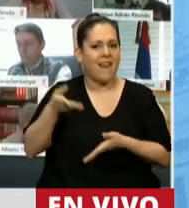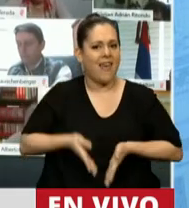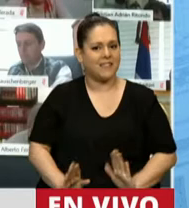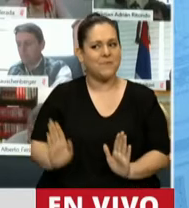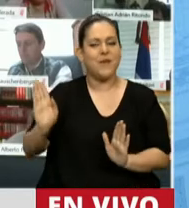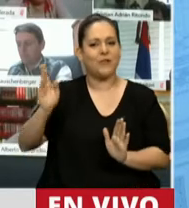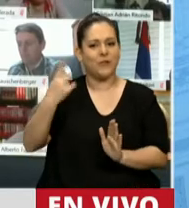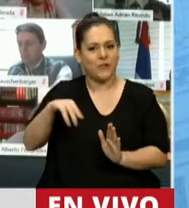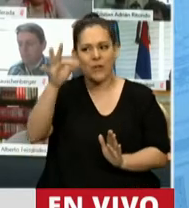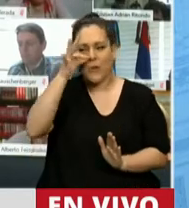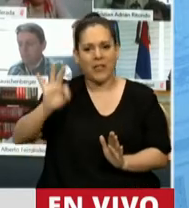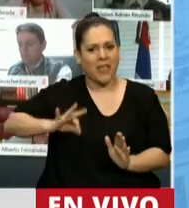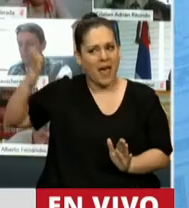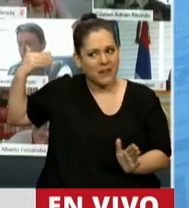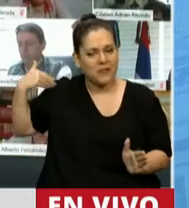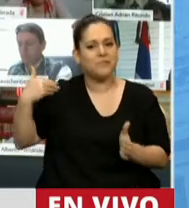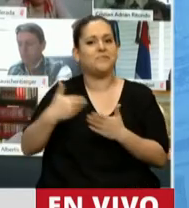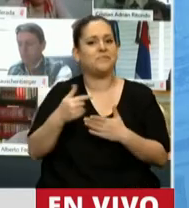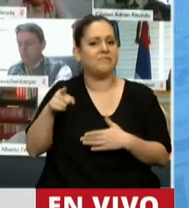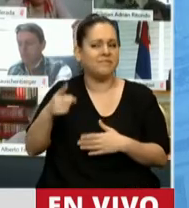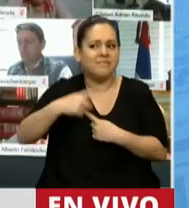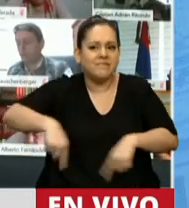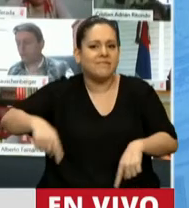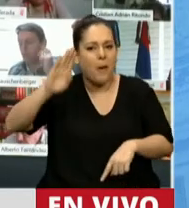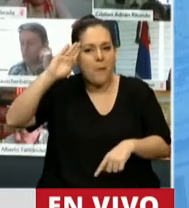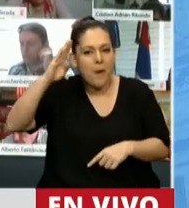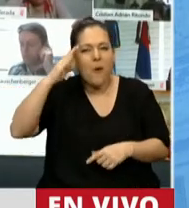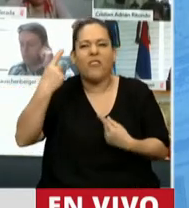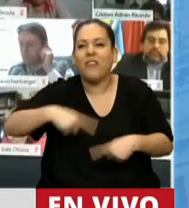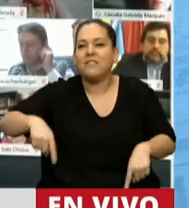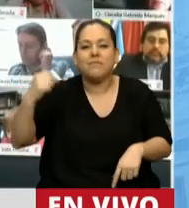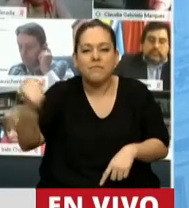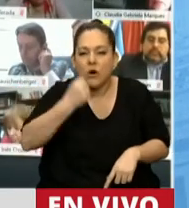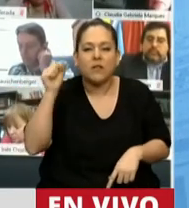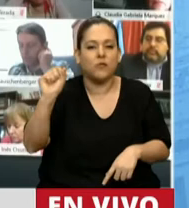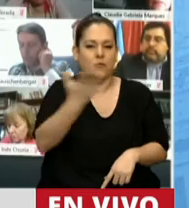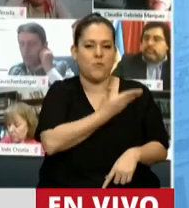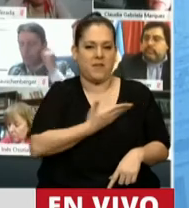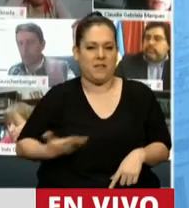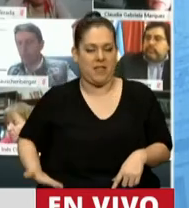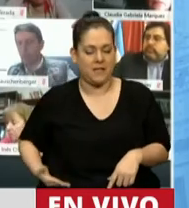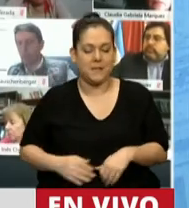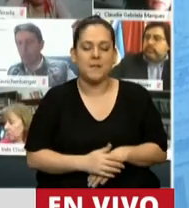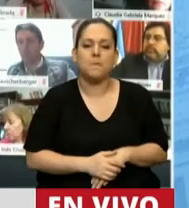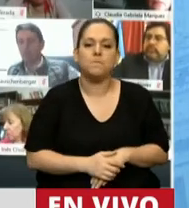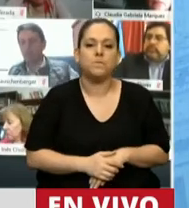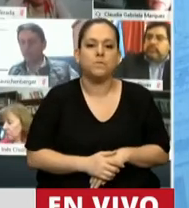Recordando los pasos más memorables de su presidencia. En primer lugar,